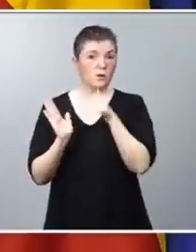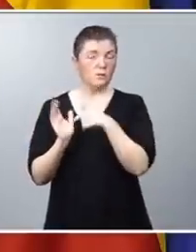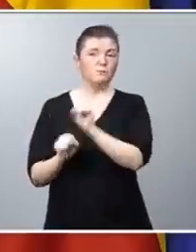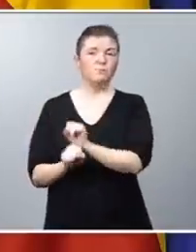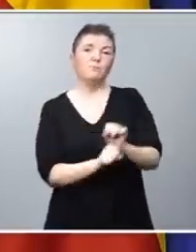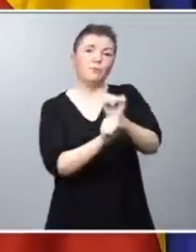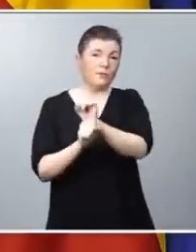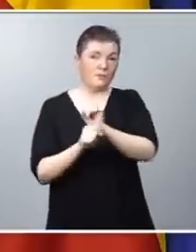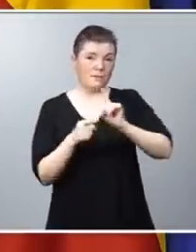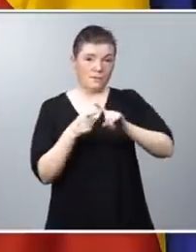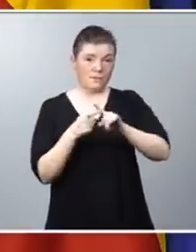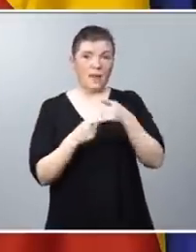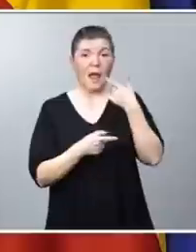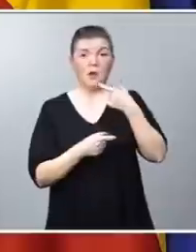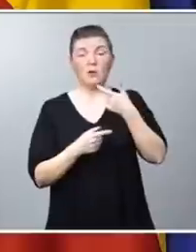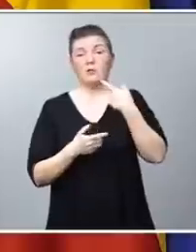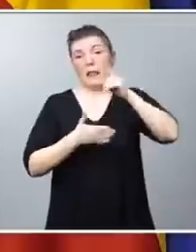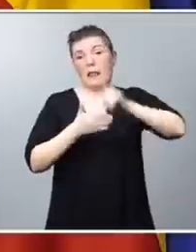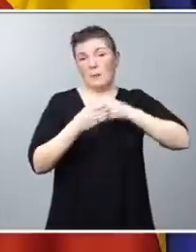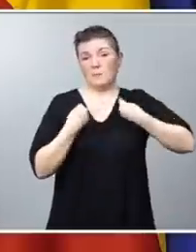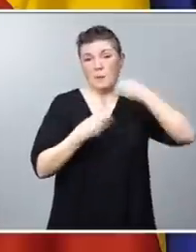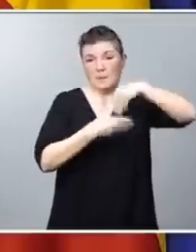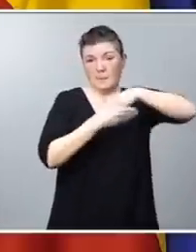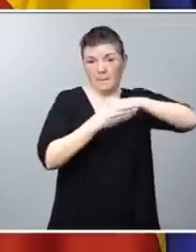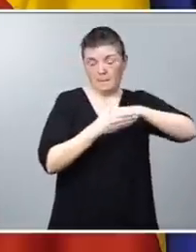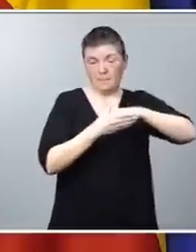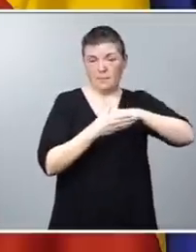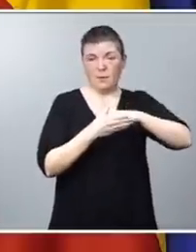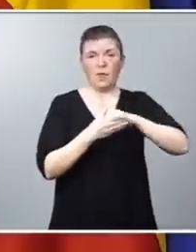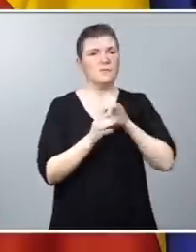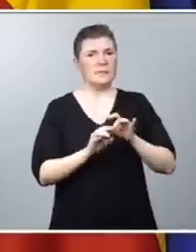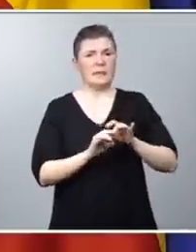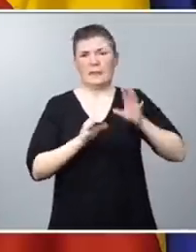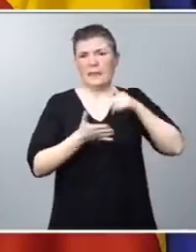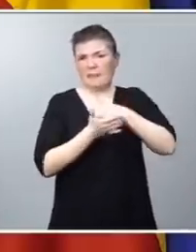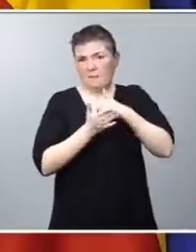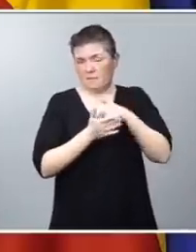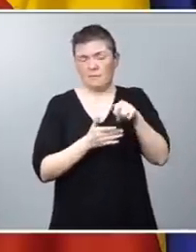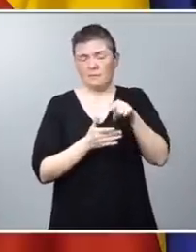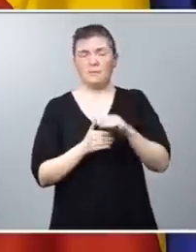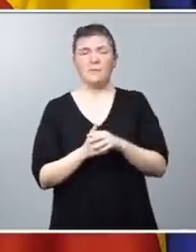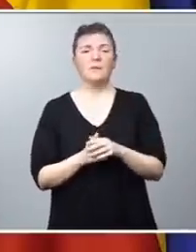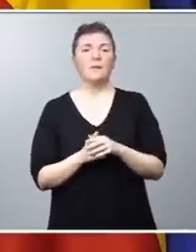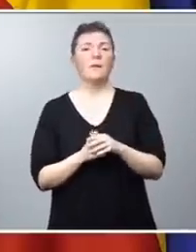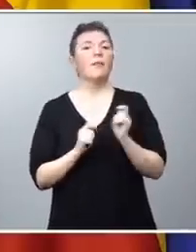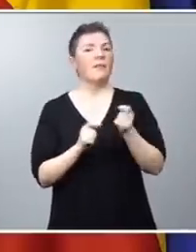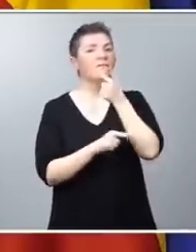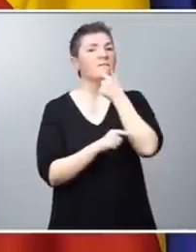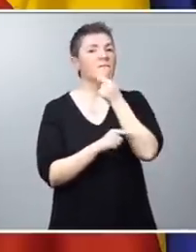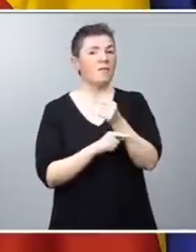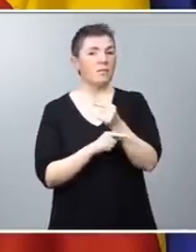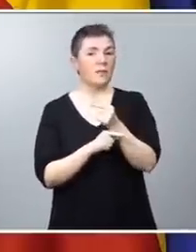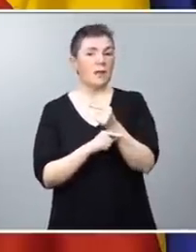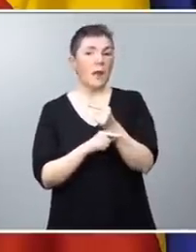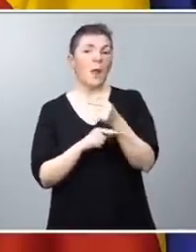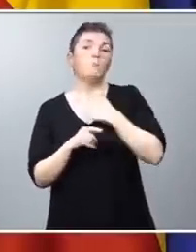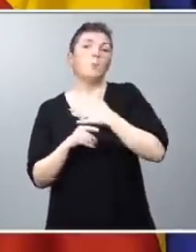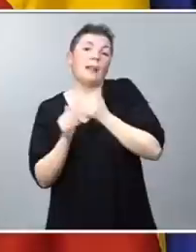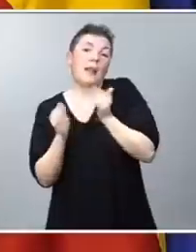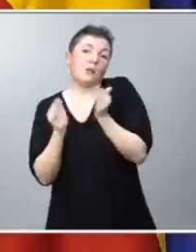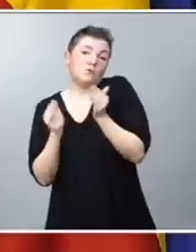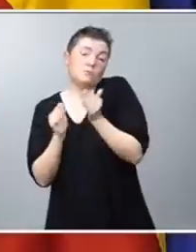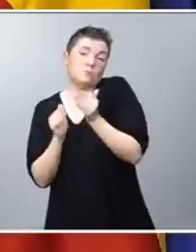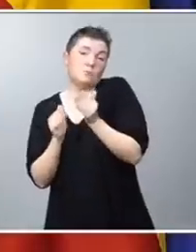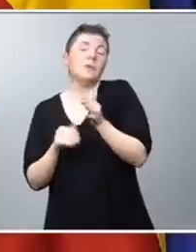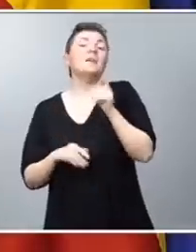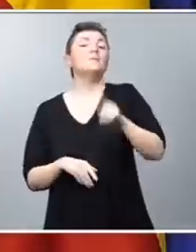lugar, a los inquilinos y las inquilinas, que son la parte más débil de la ecuación, se lo pone fácil a los pequeños propietarios y, al mismo tiempo,